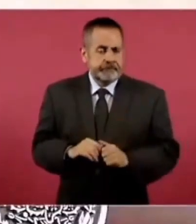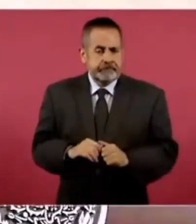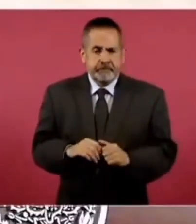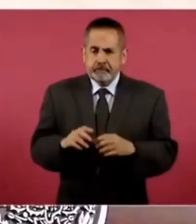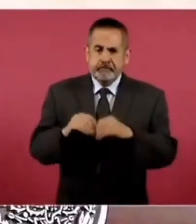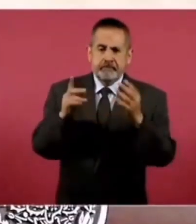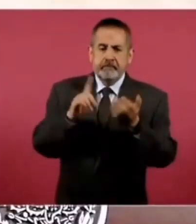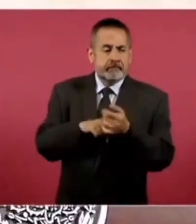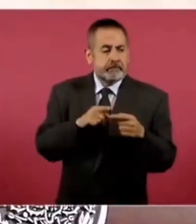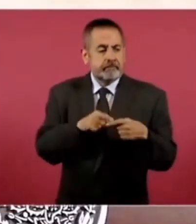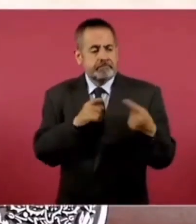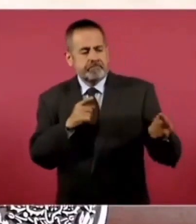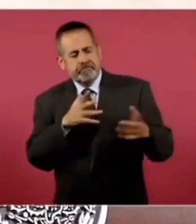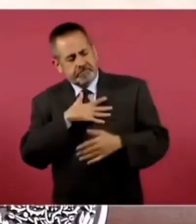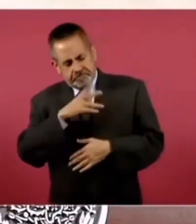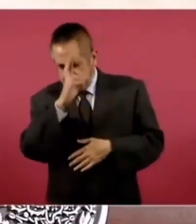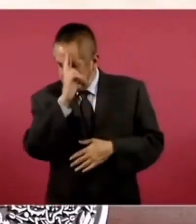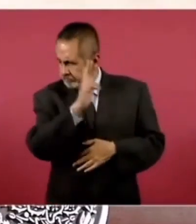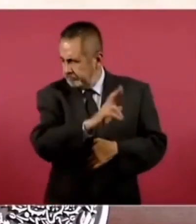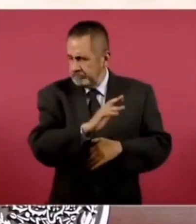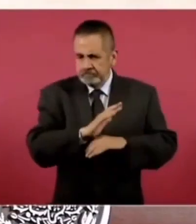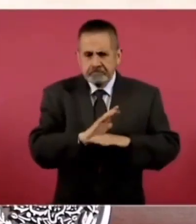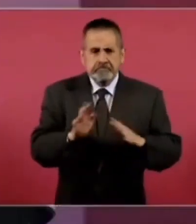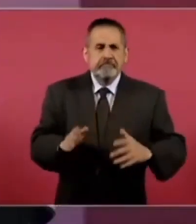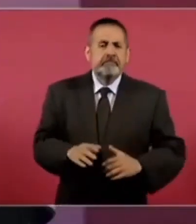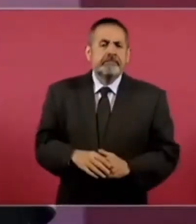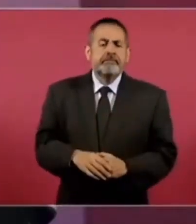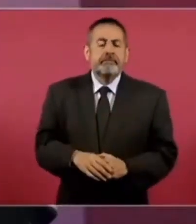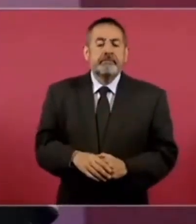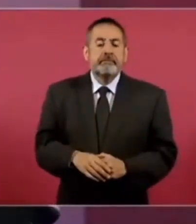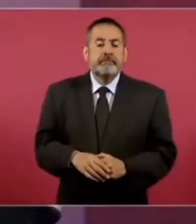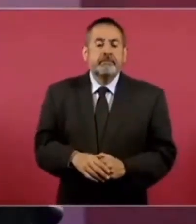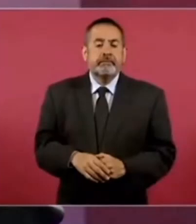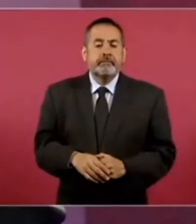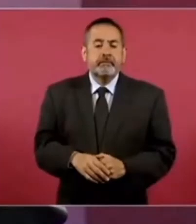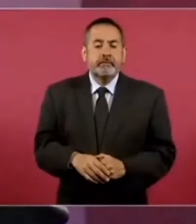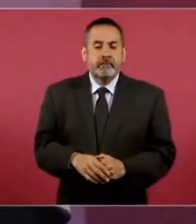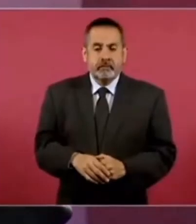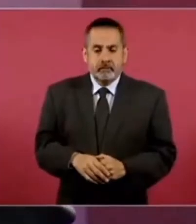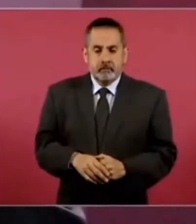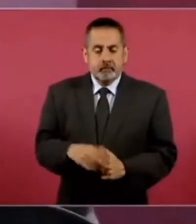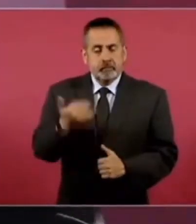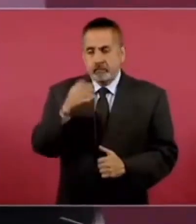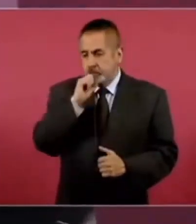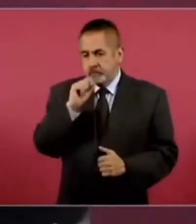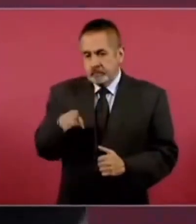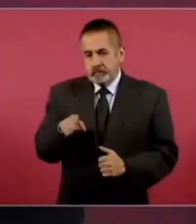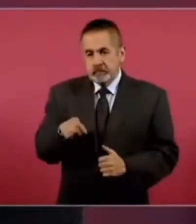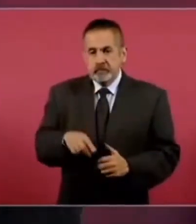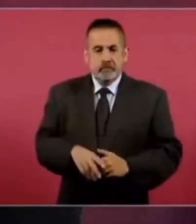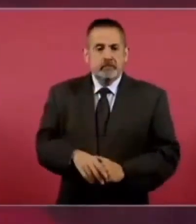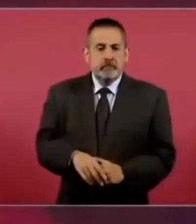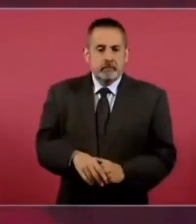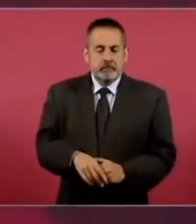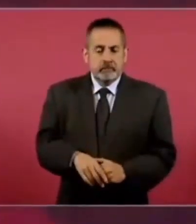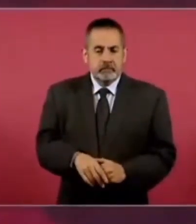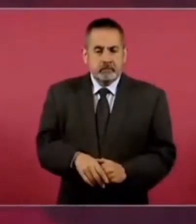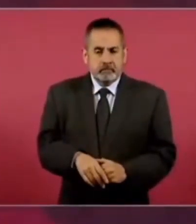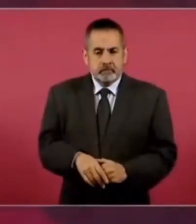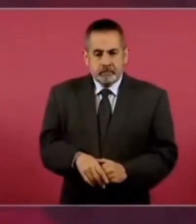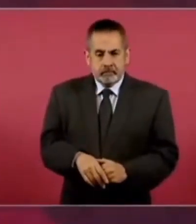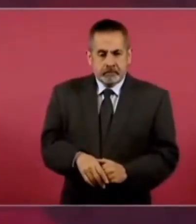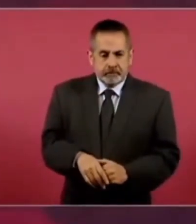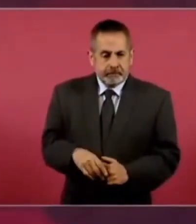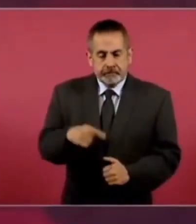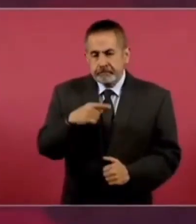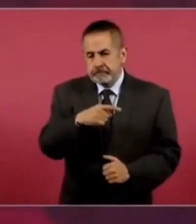luego, a nuestros adversarios y a continuar